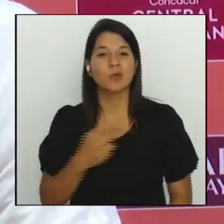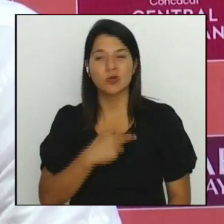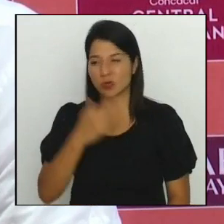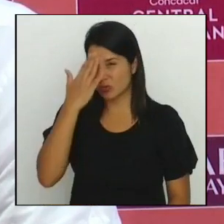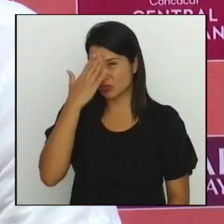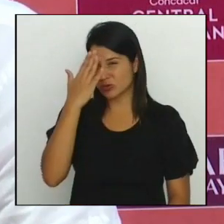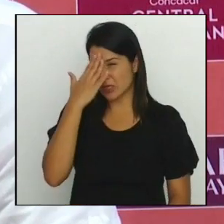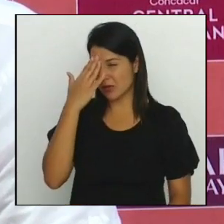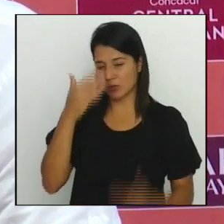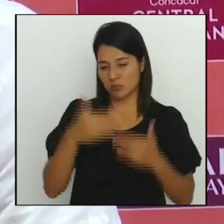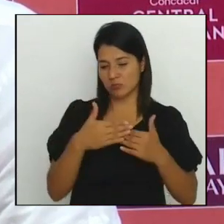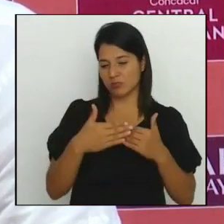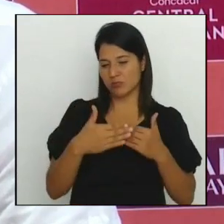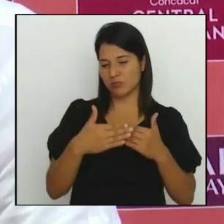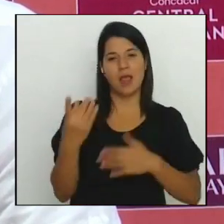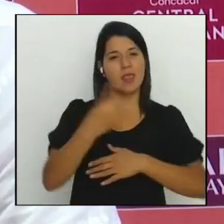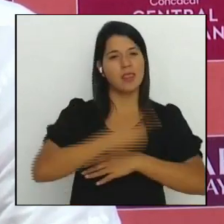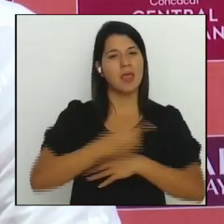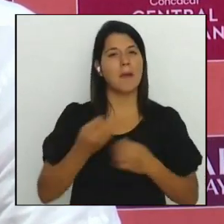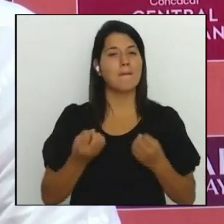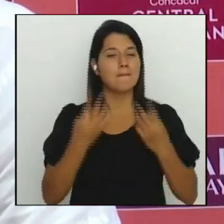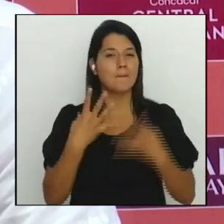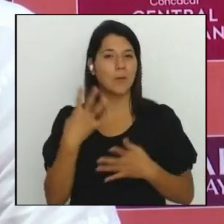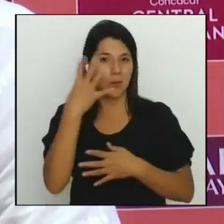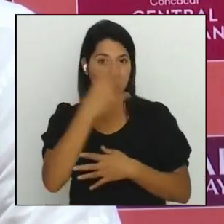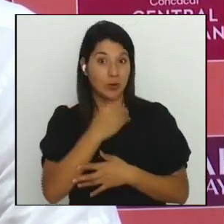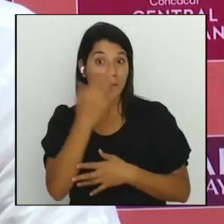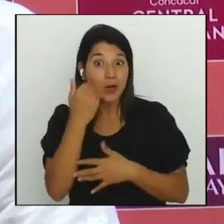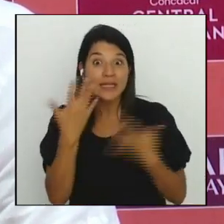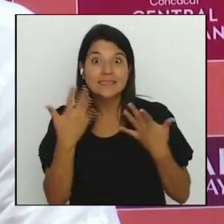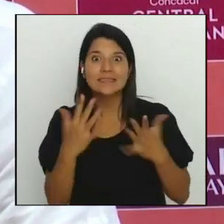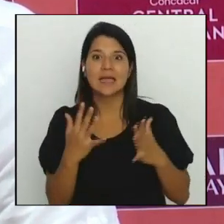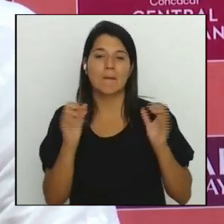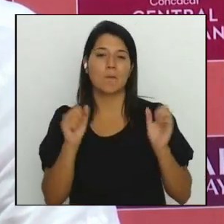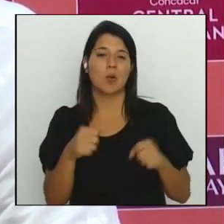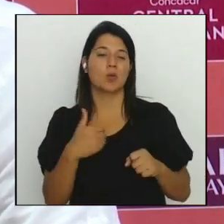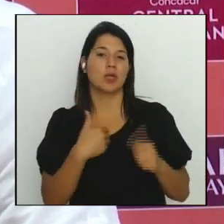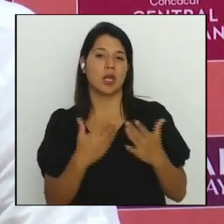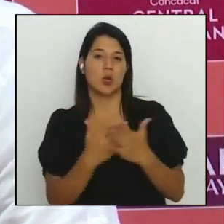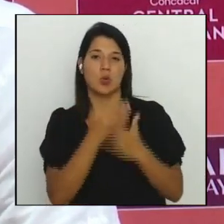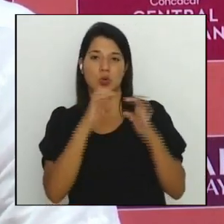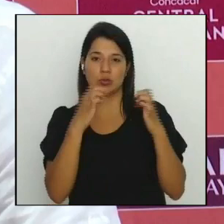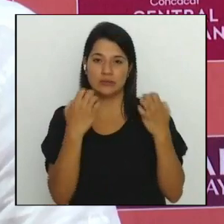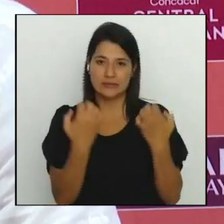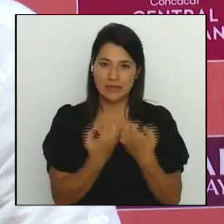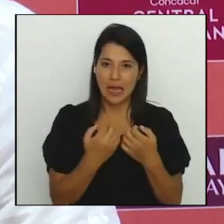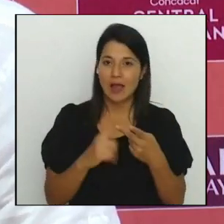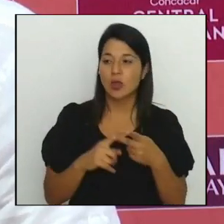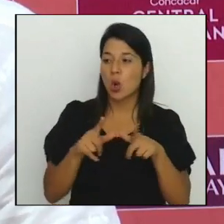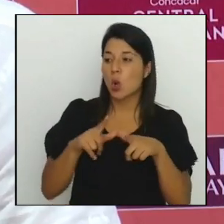donde vamos a tener estadio vamos a tener campo de entrenamiento vamos a tener todas las comodidades